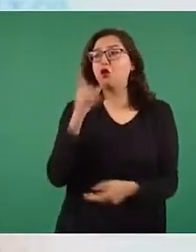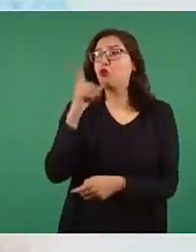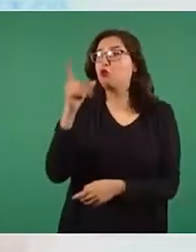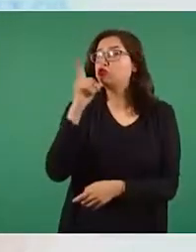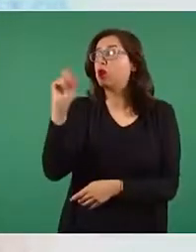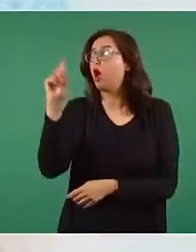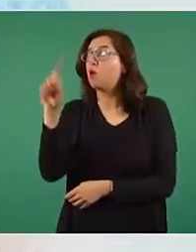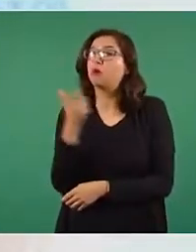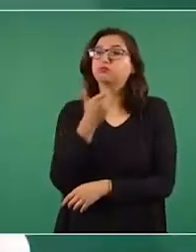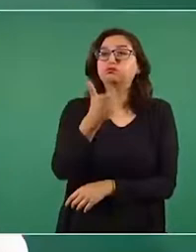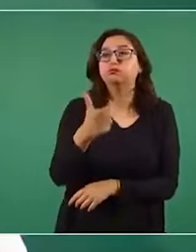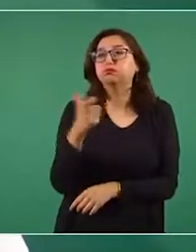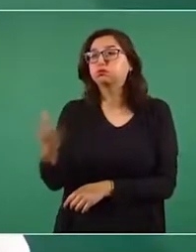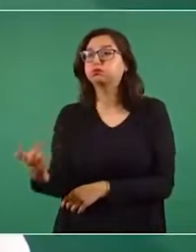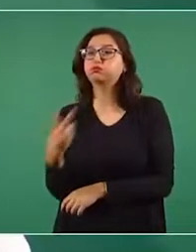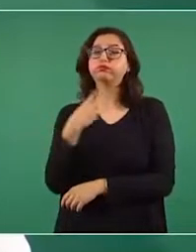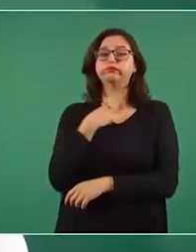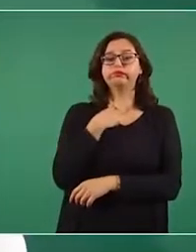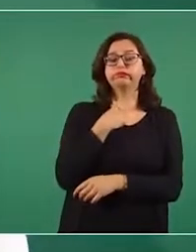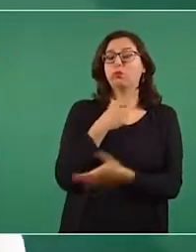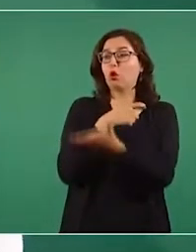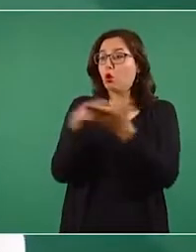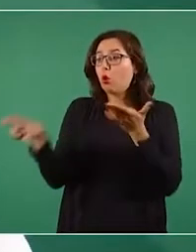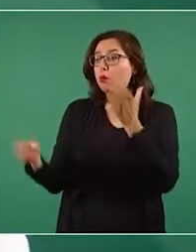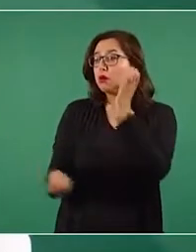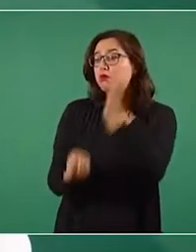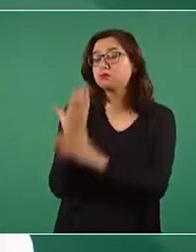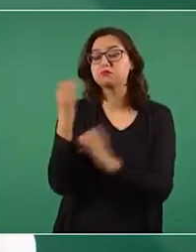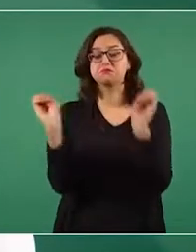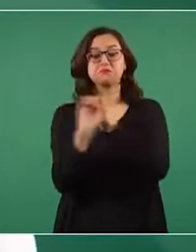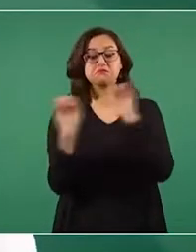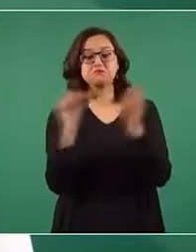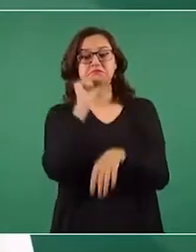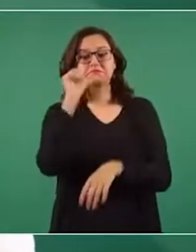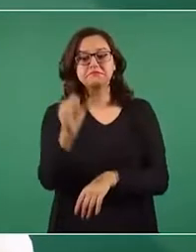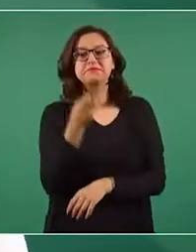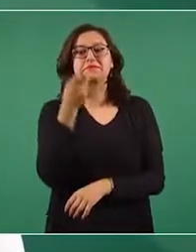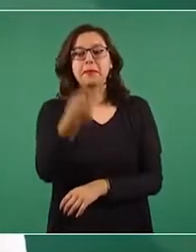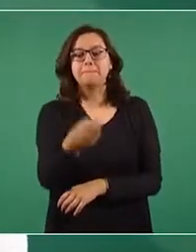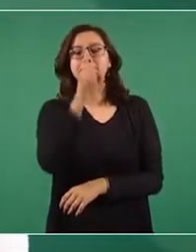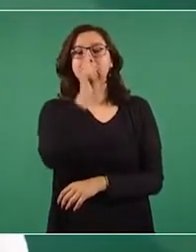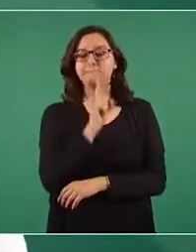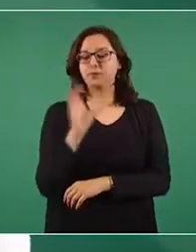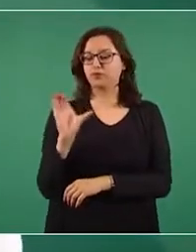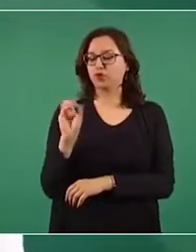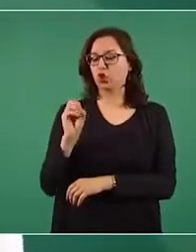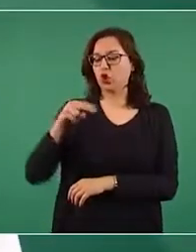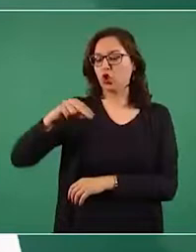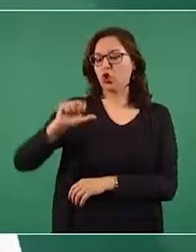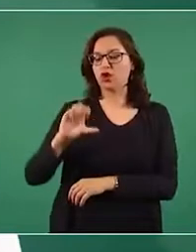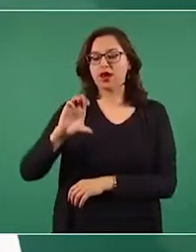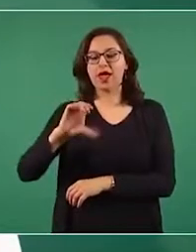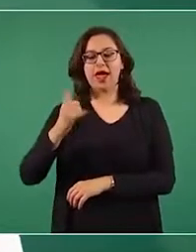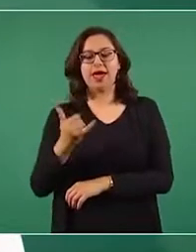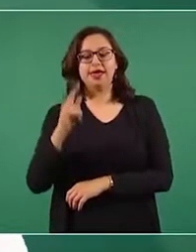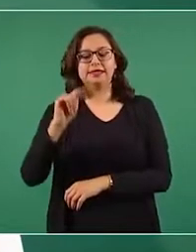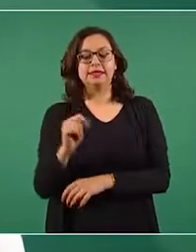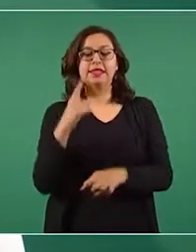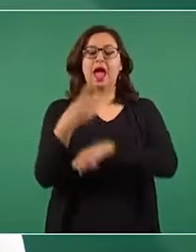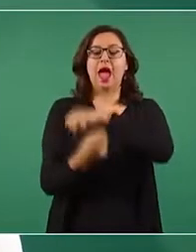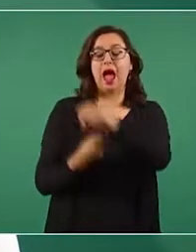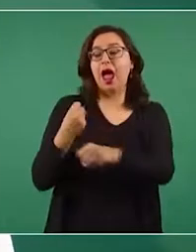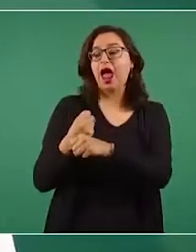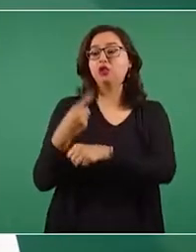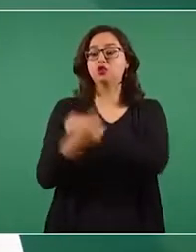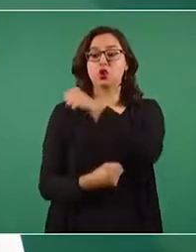y que no hay dinero para nuevos equipos. Esto también es falso. CONACYT publica cada año una convocatoria